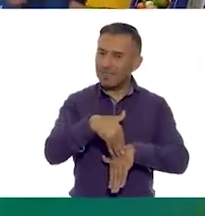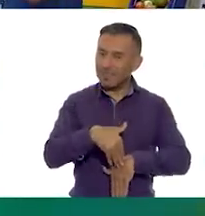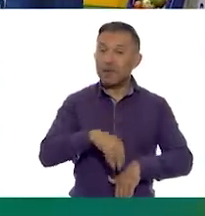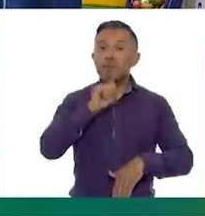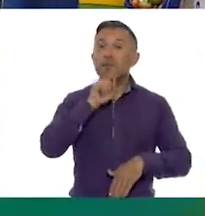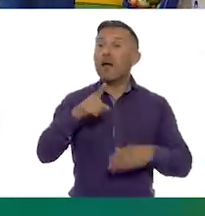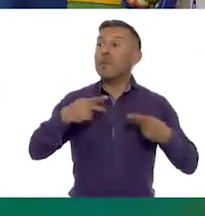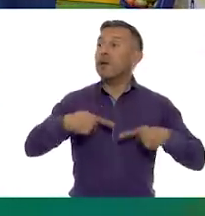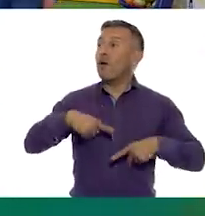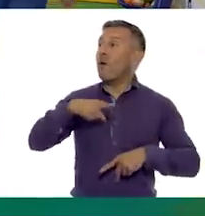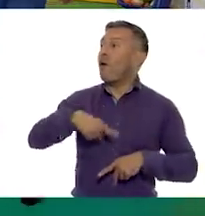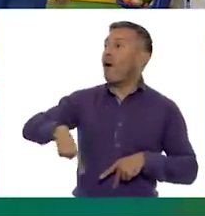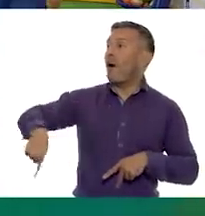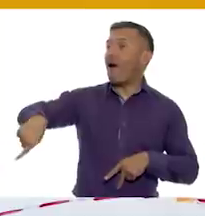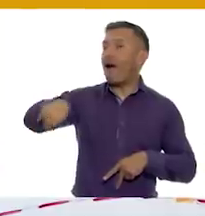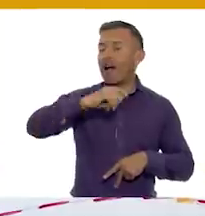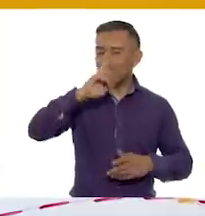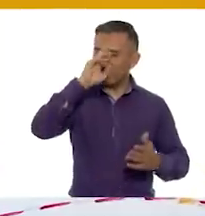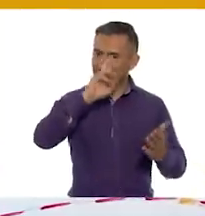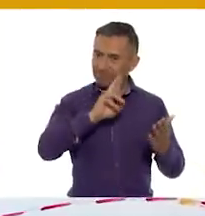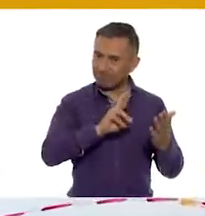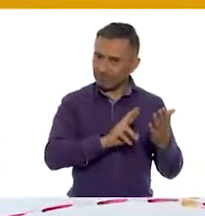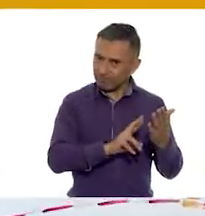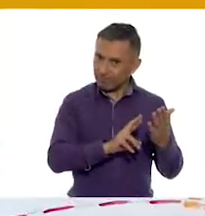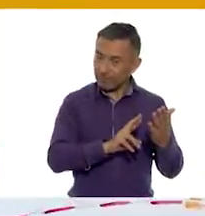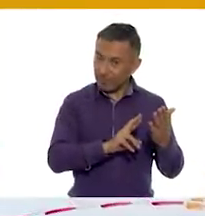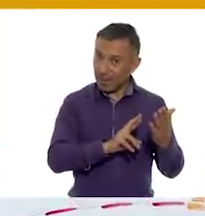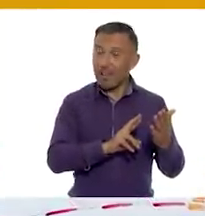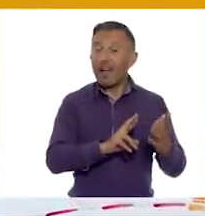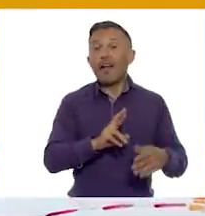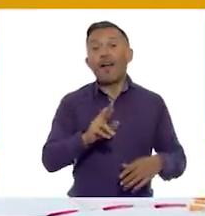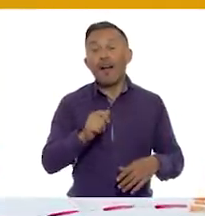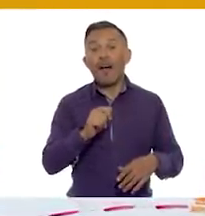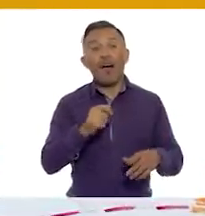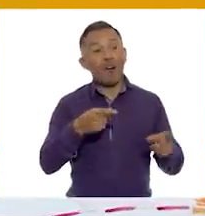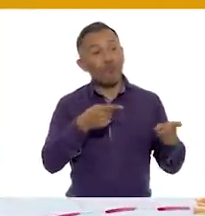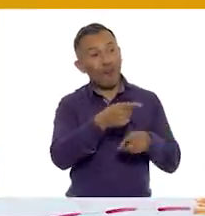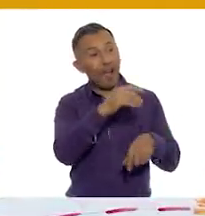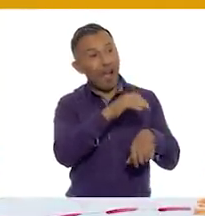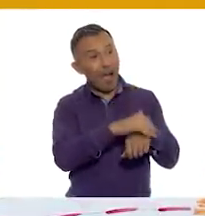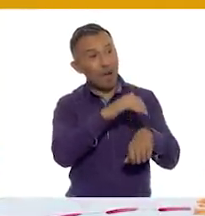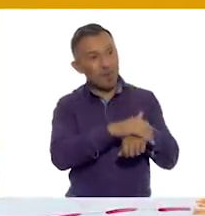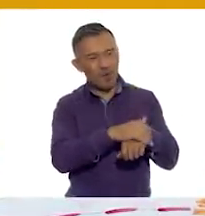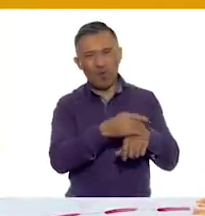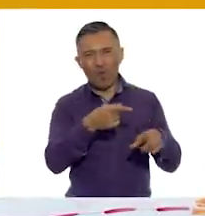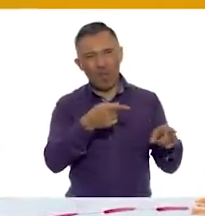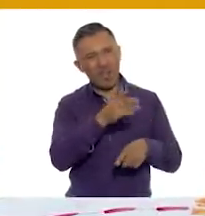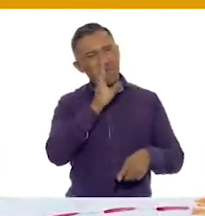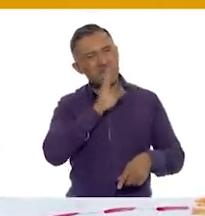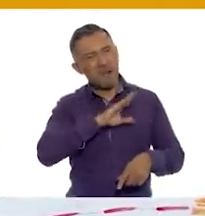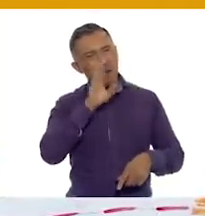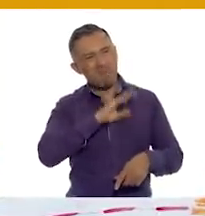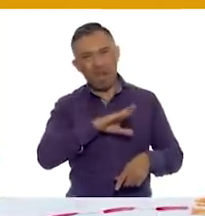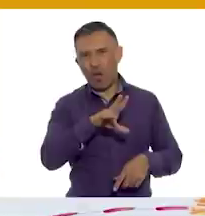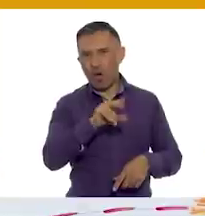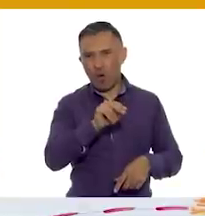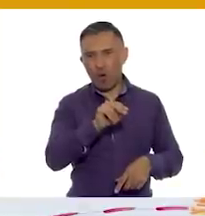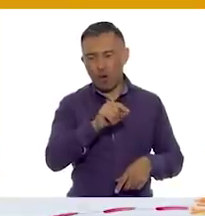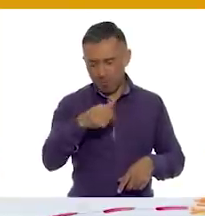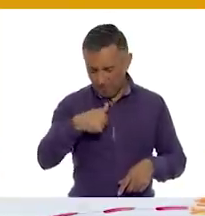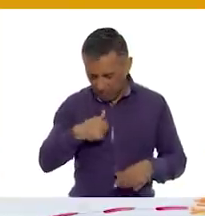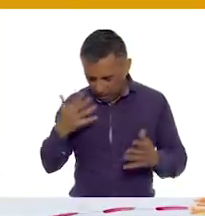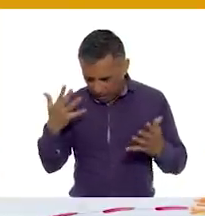demás. No le culpes a un amigo cuando hagas algo